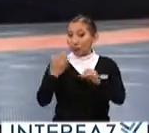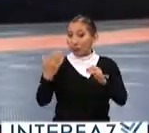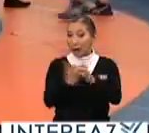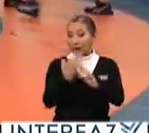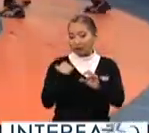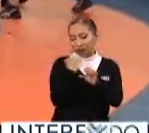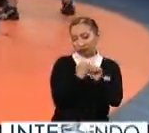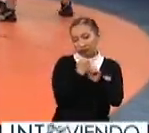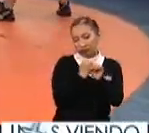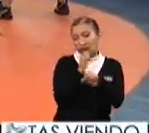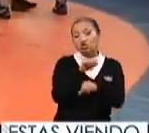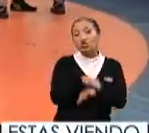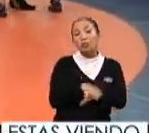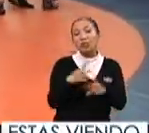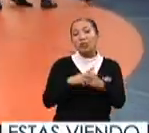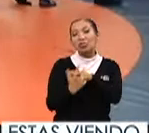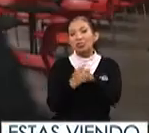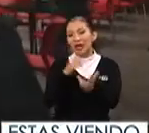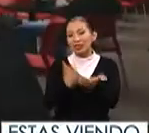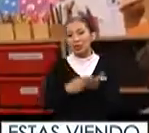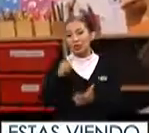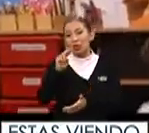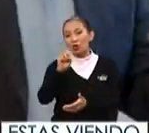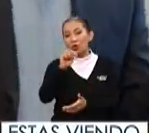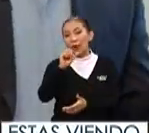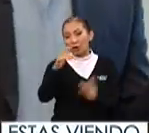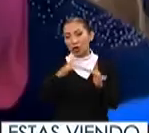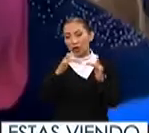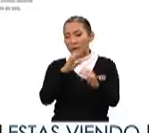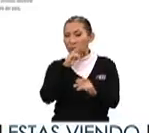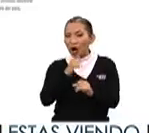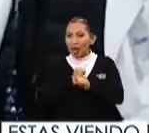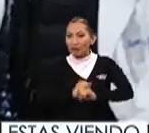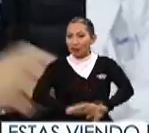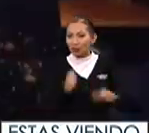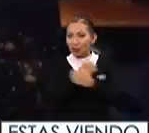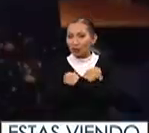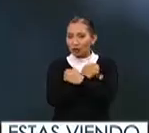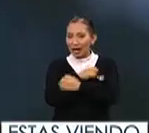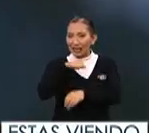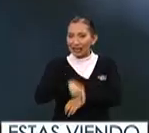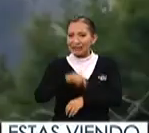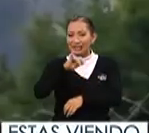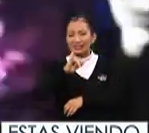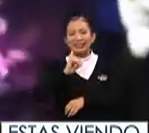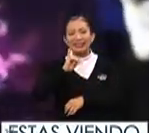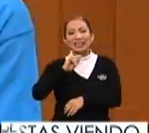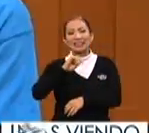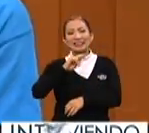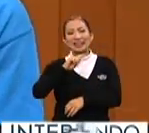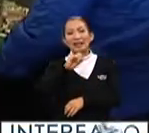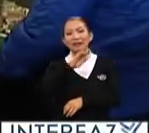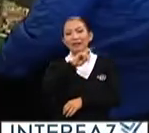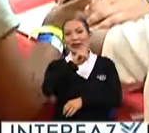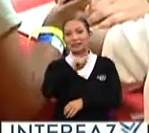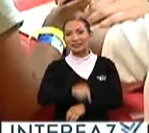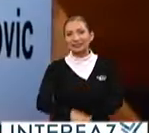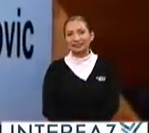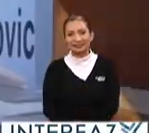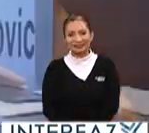parte de nuestro reportaje sobre lucha en la UNAM. Conéctate con lo mejor de la información educativa. Estás en Interfaz.